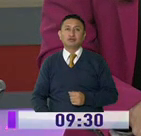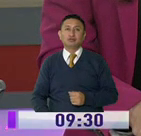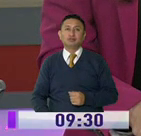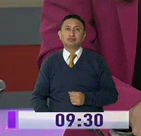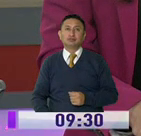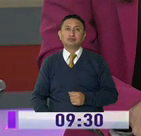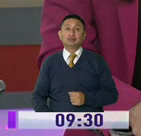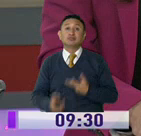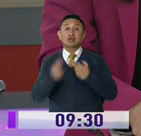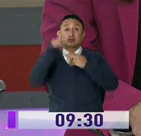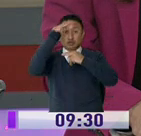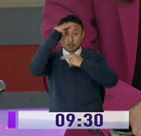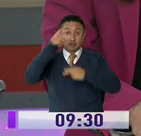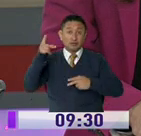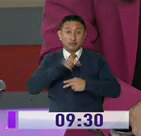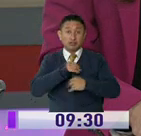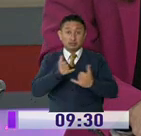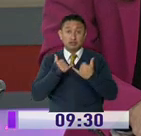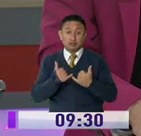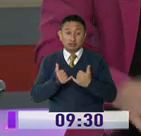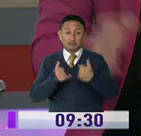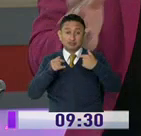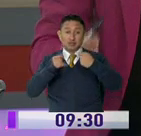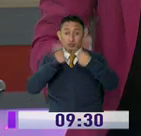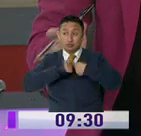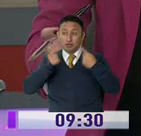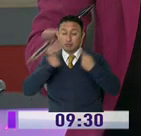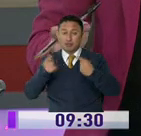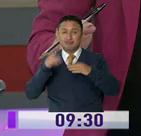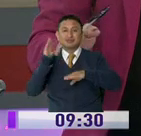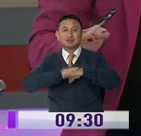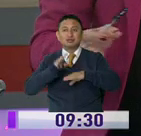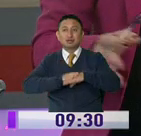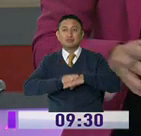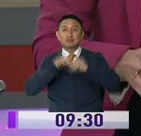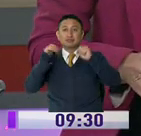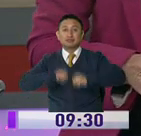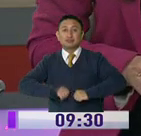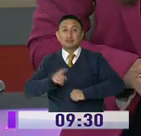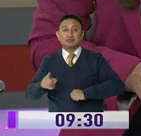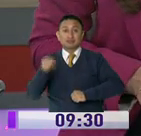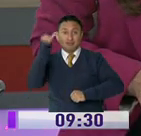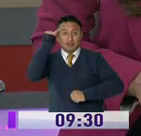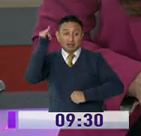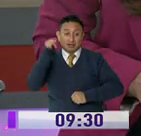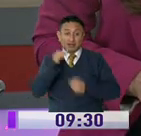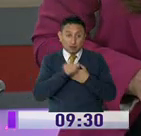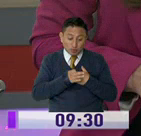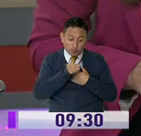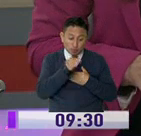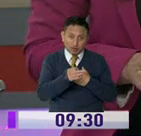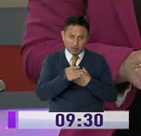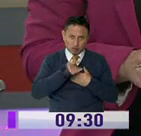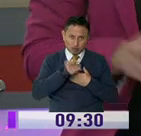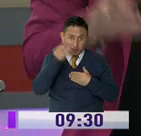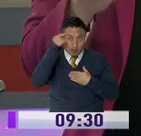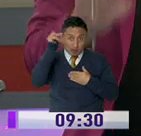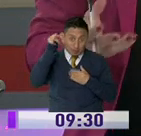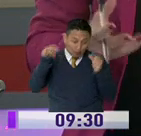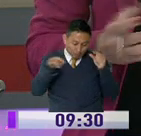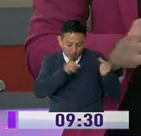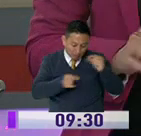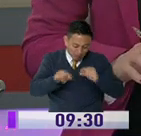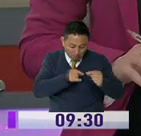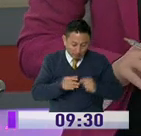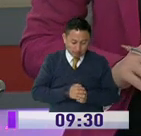Más elaboradas que encontramos circulando en la red tienen que ver con la supuesta creación artificial del virus del COVID-19. Estas